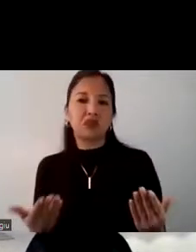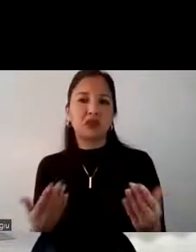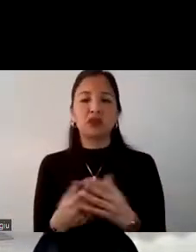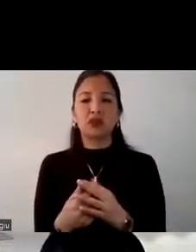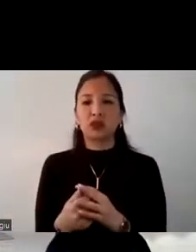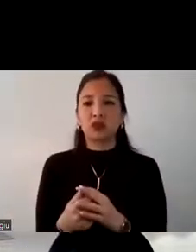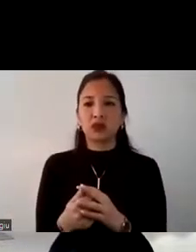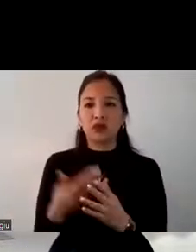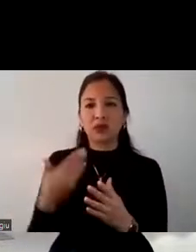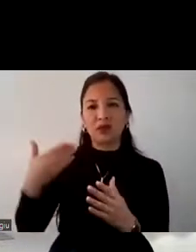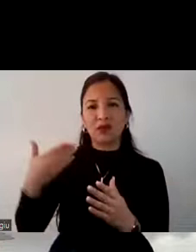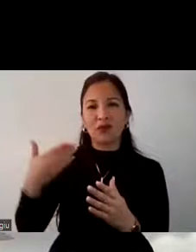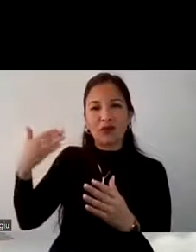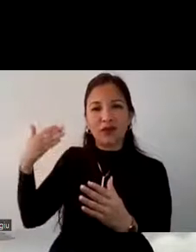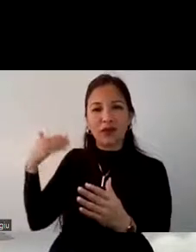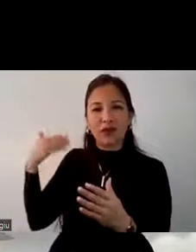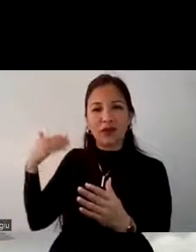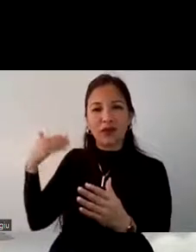tener algo de